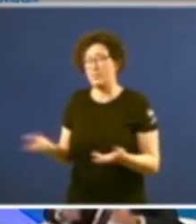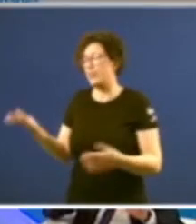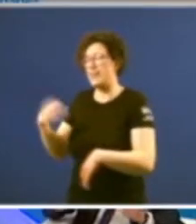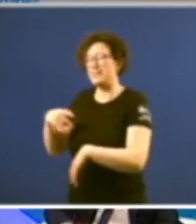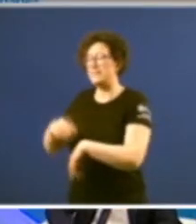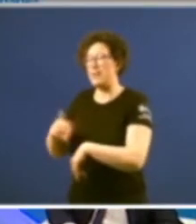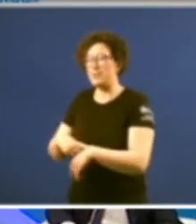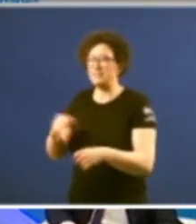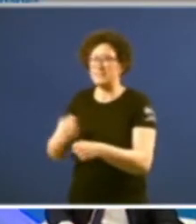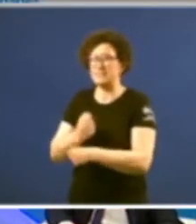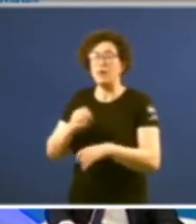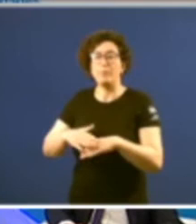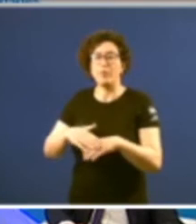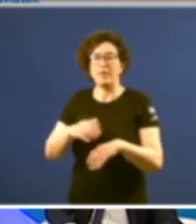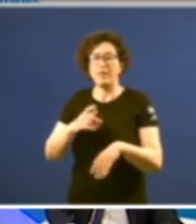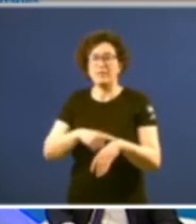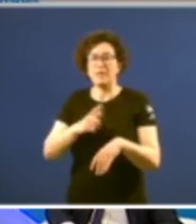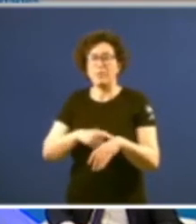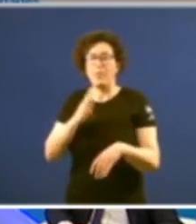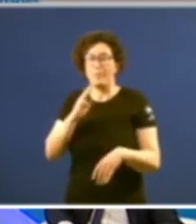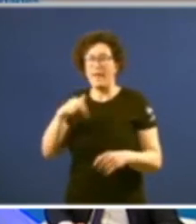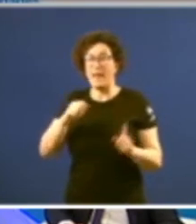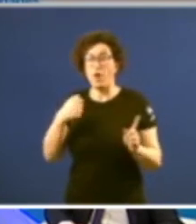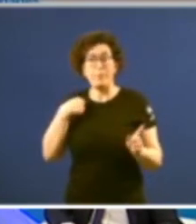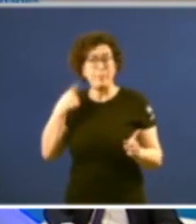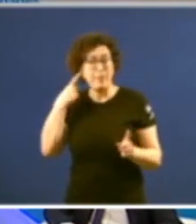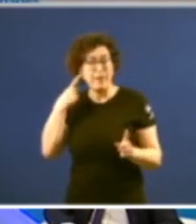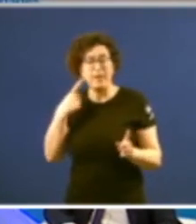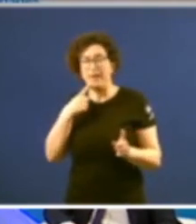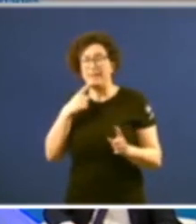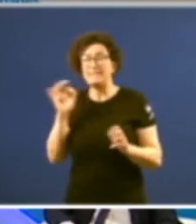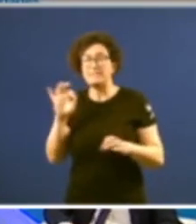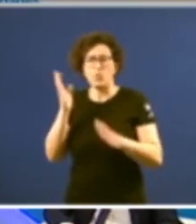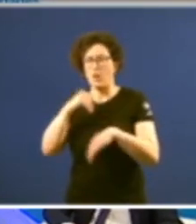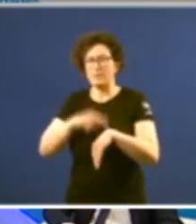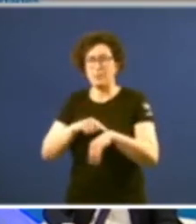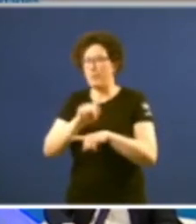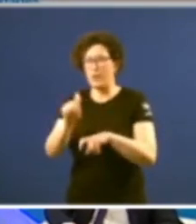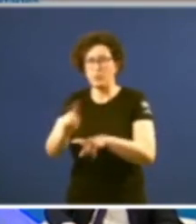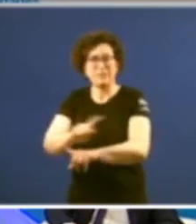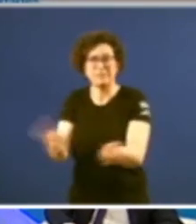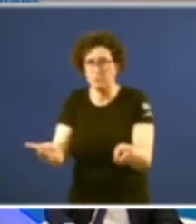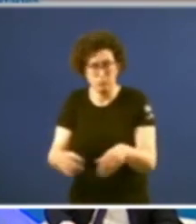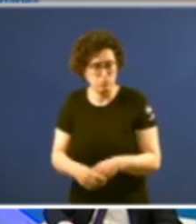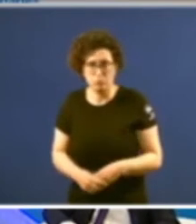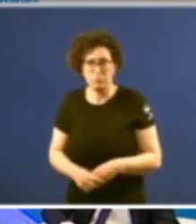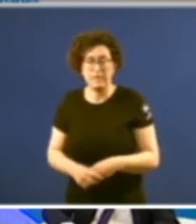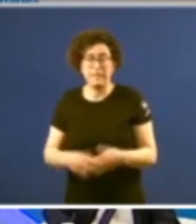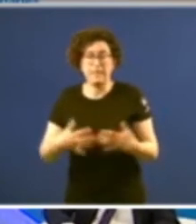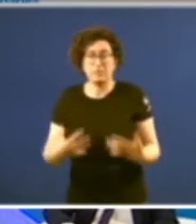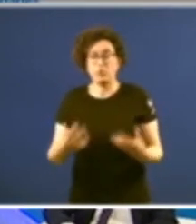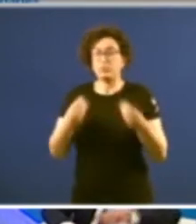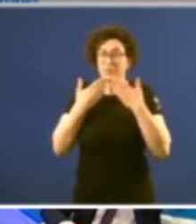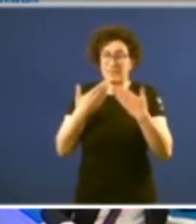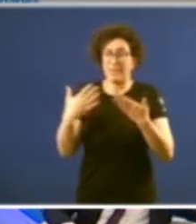porque teño que rematar con momento Penélope que me xivou Pedro que para preguntas non temos tempo xa Entón moitas